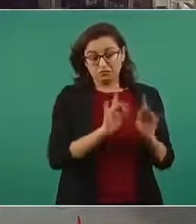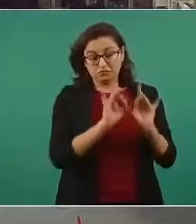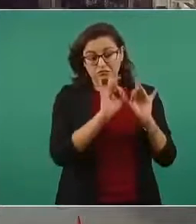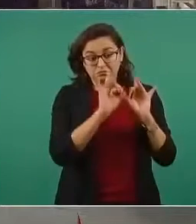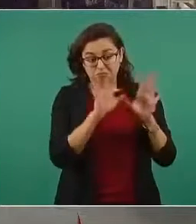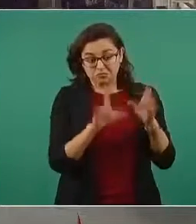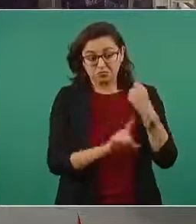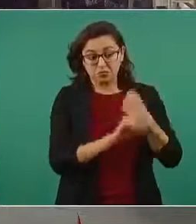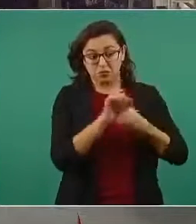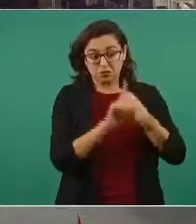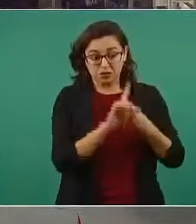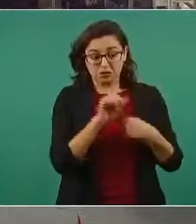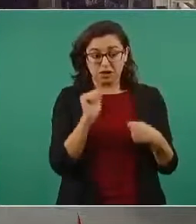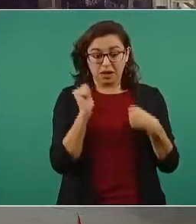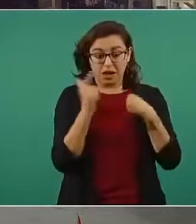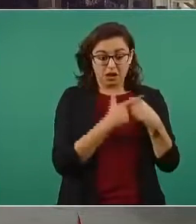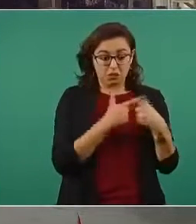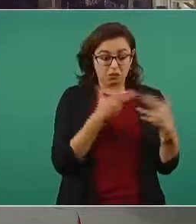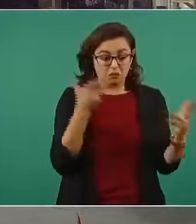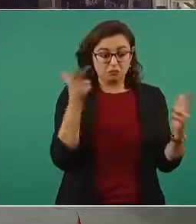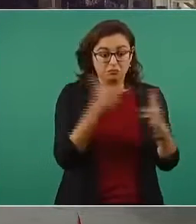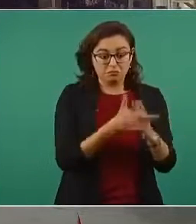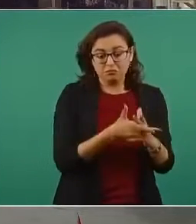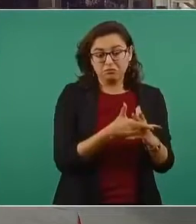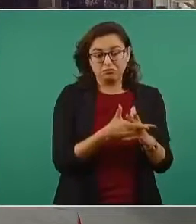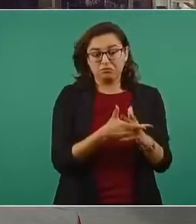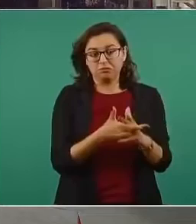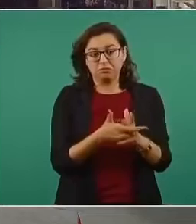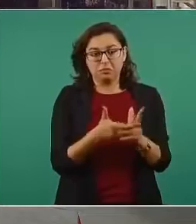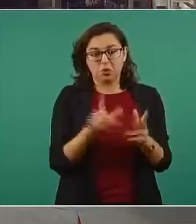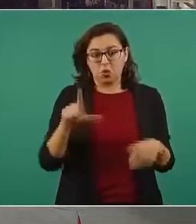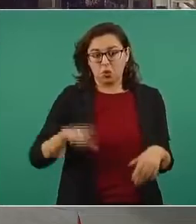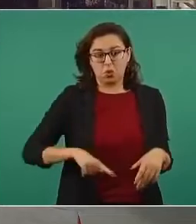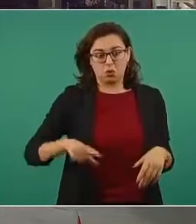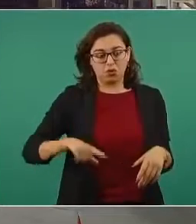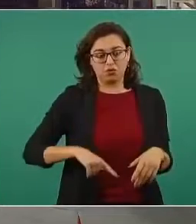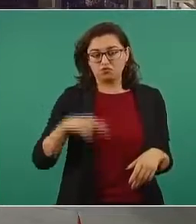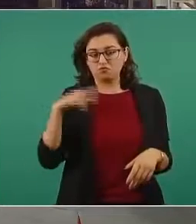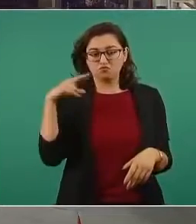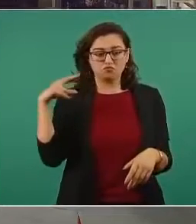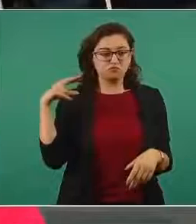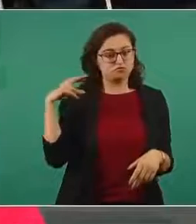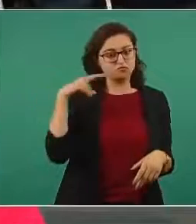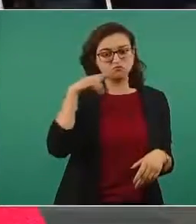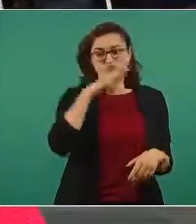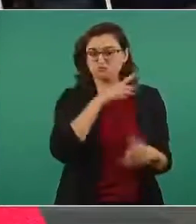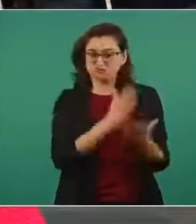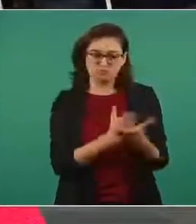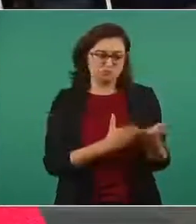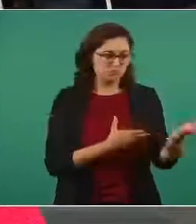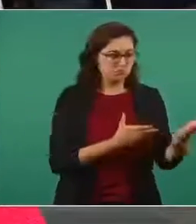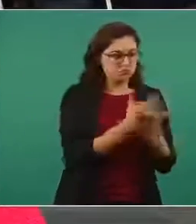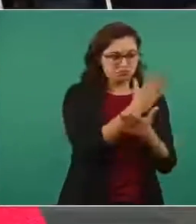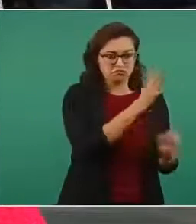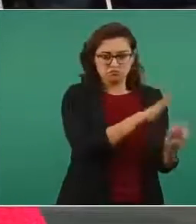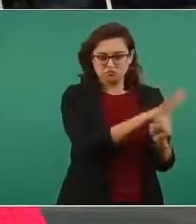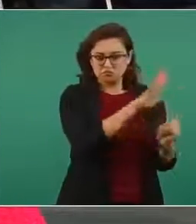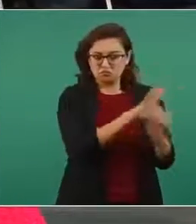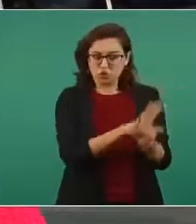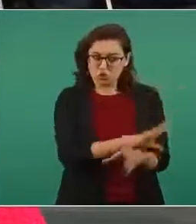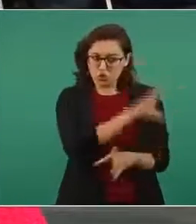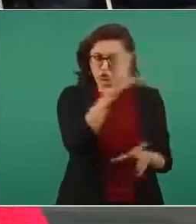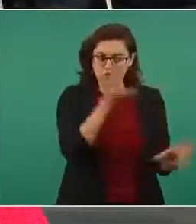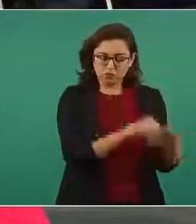atentado o que incluso los asesinan el estado o los gobiernos abocan todos todos sus